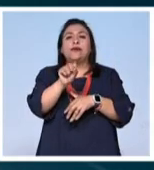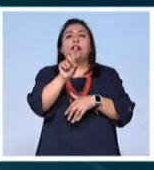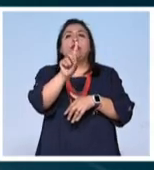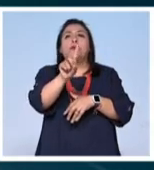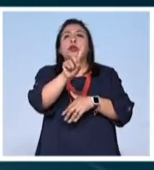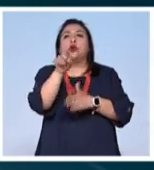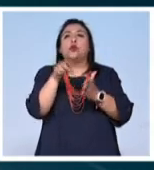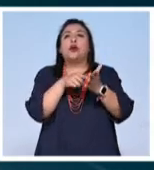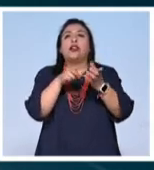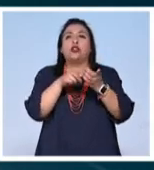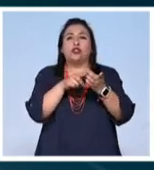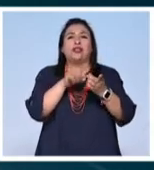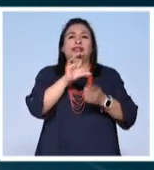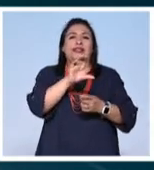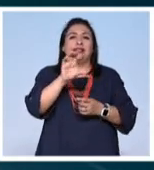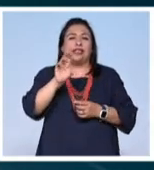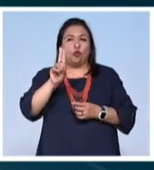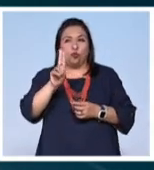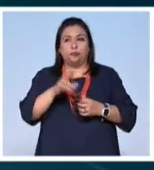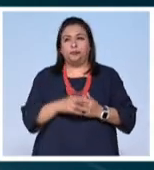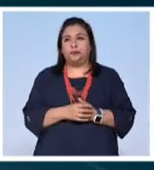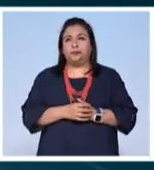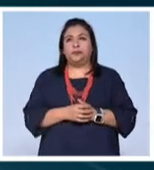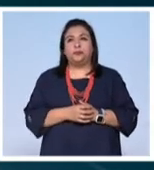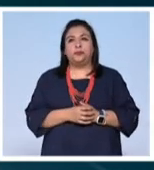semana en el Centro Cultural Universitario.